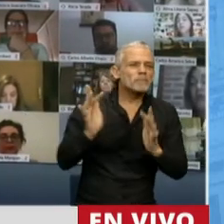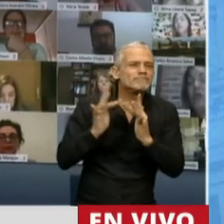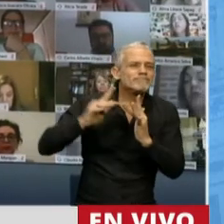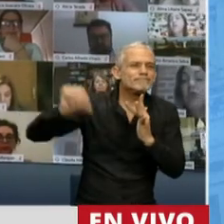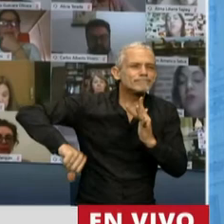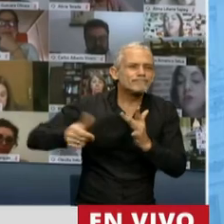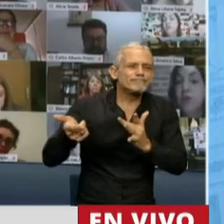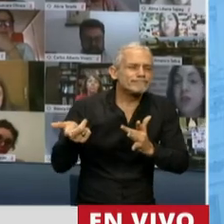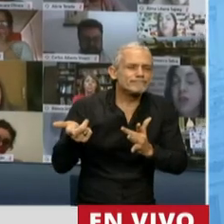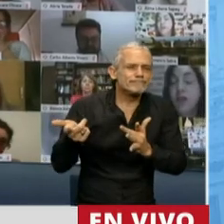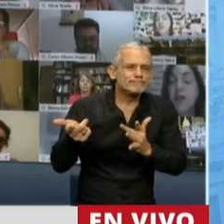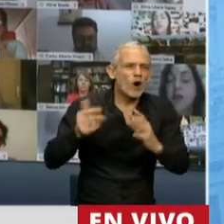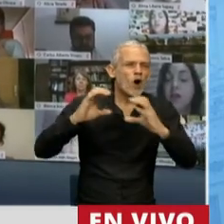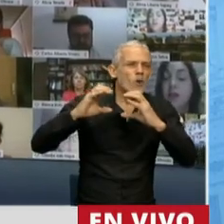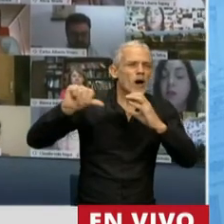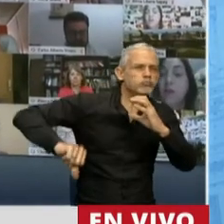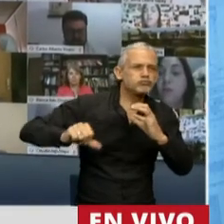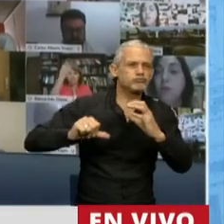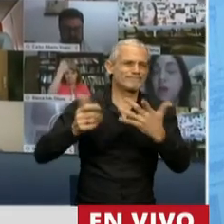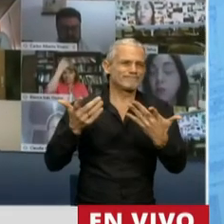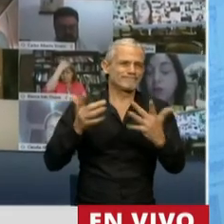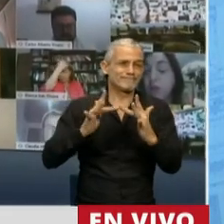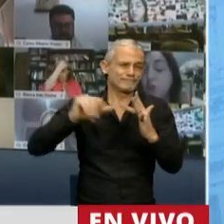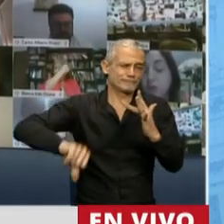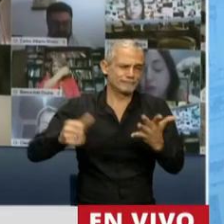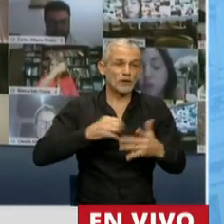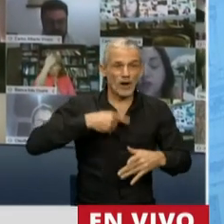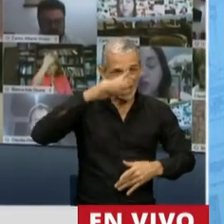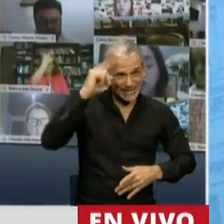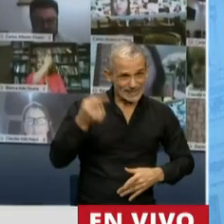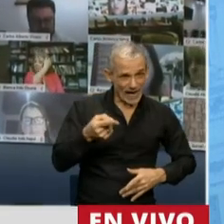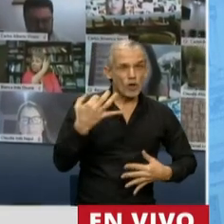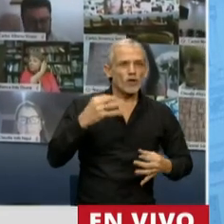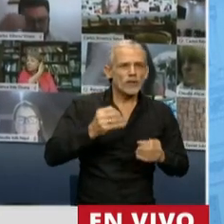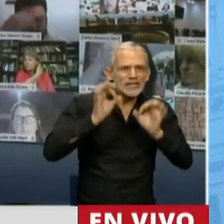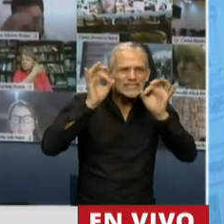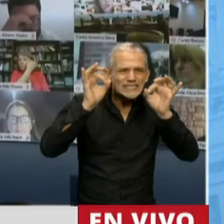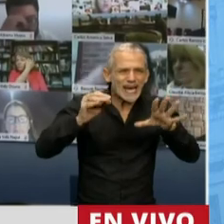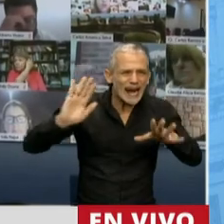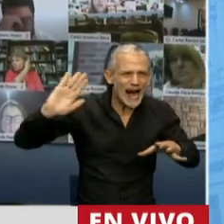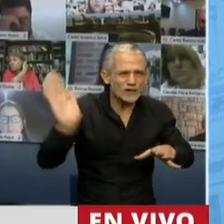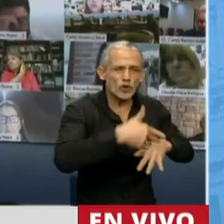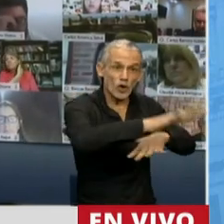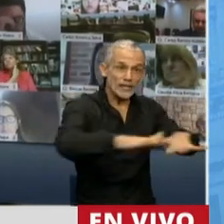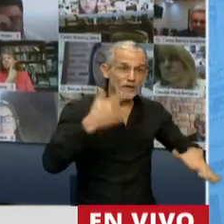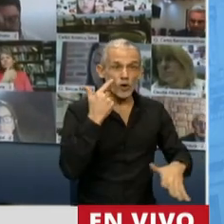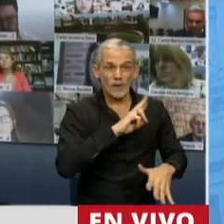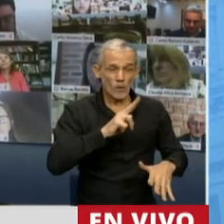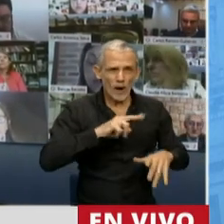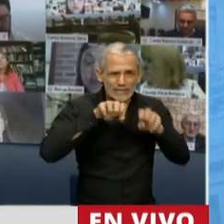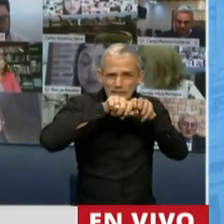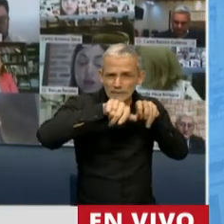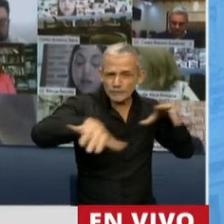buena comunicación o acceso a tecnología. En tanto, el Estado debe llegar a cada uno de los niñas y niñas atendiendo las